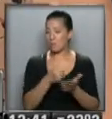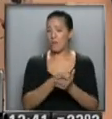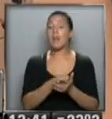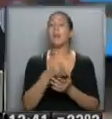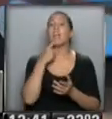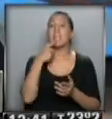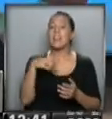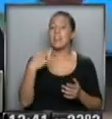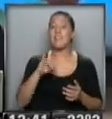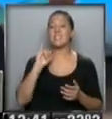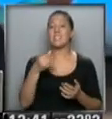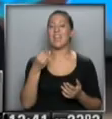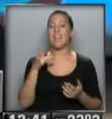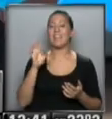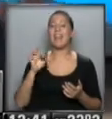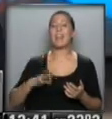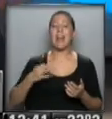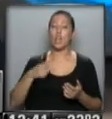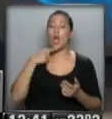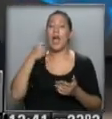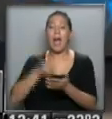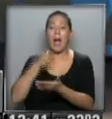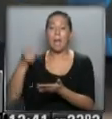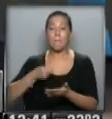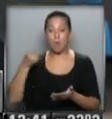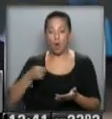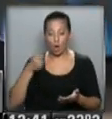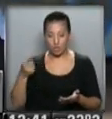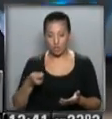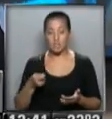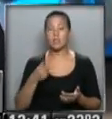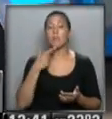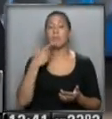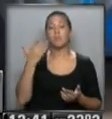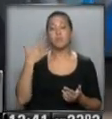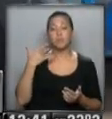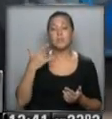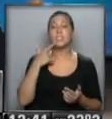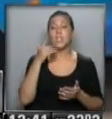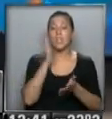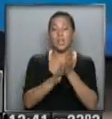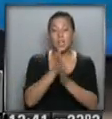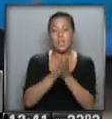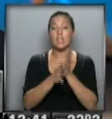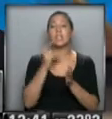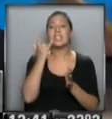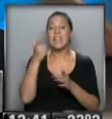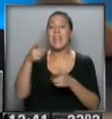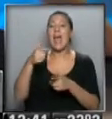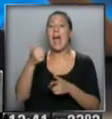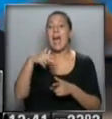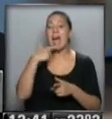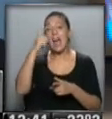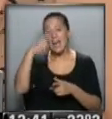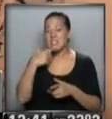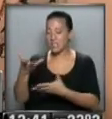30 años de aporte y muchas veces hay que completar aportes en esquemas de moratoria vigente. Pero se puede hacer gratuitamente y te asesora a la ANSES para que